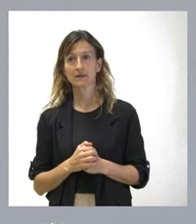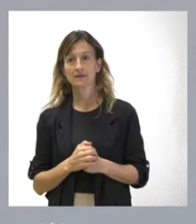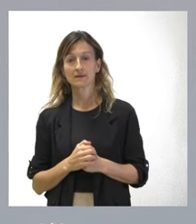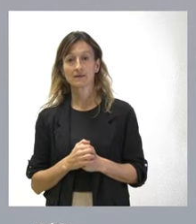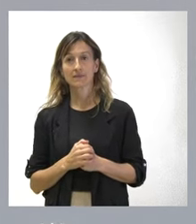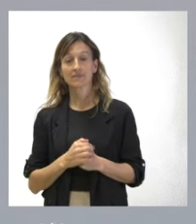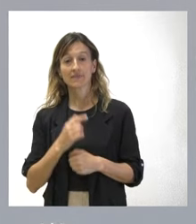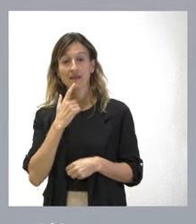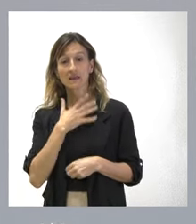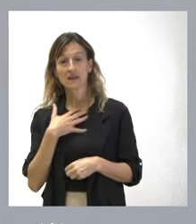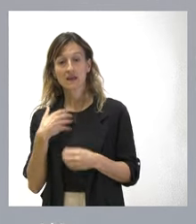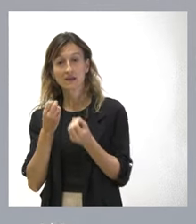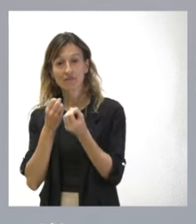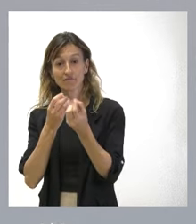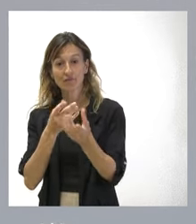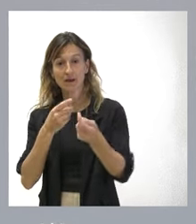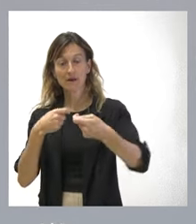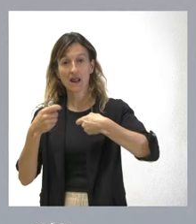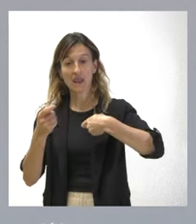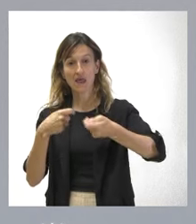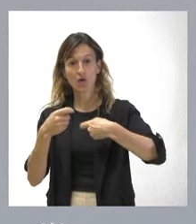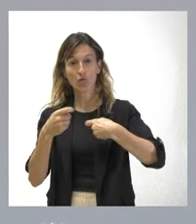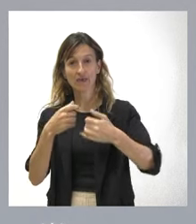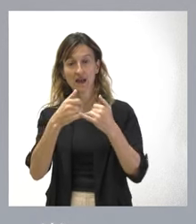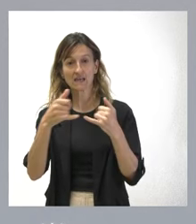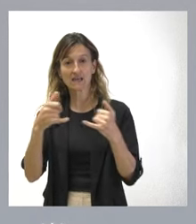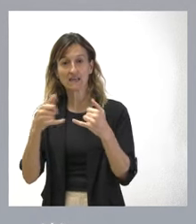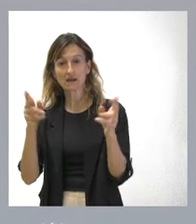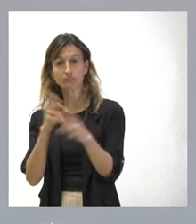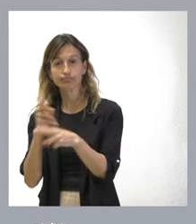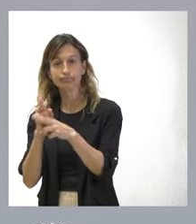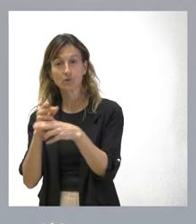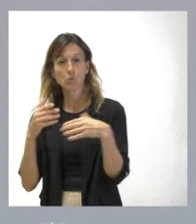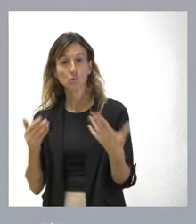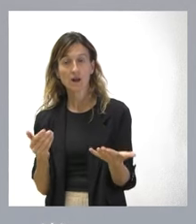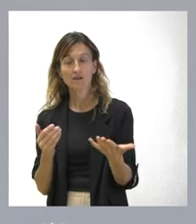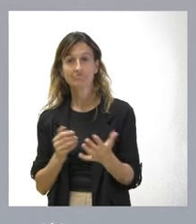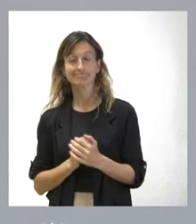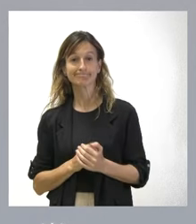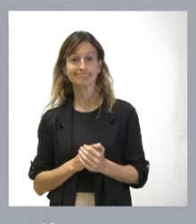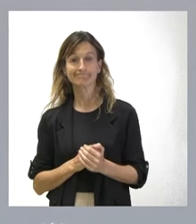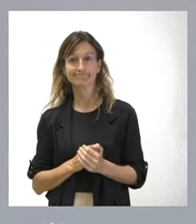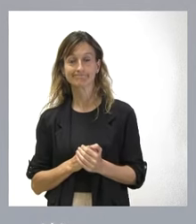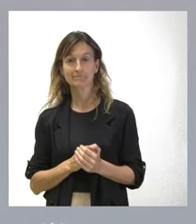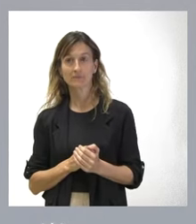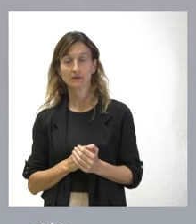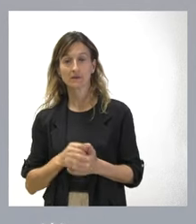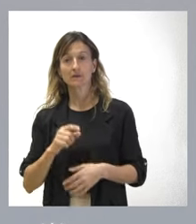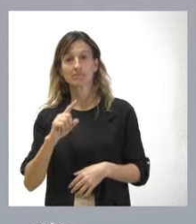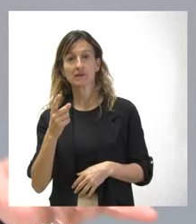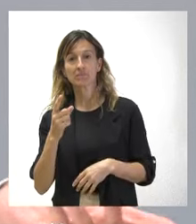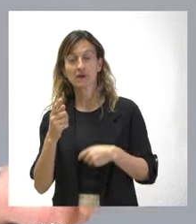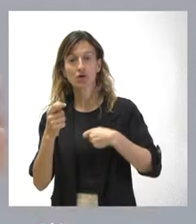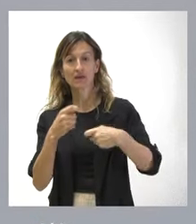que quieren informarnos para negociar sobre qué líneas se suprimen, partimos mal. ¿Por qué no negociamos sobre qué